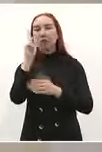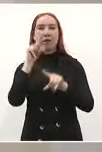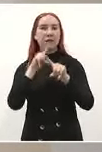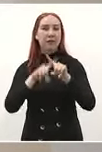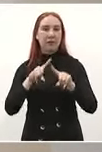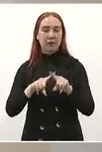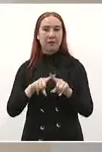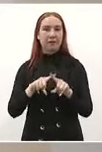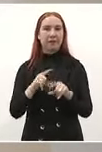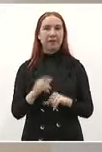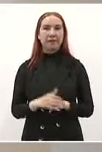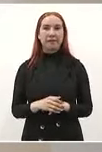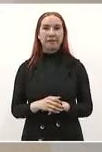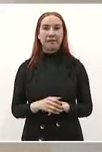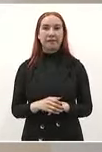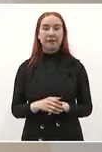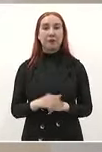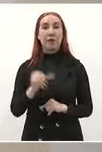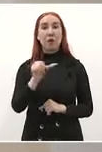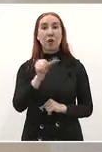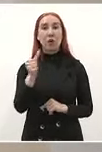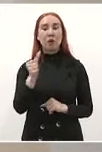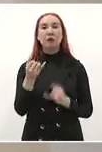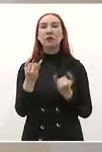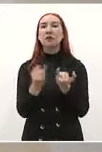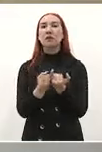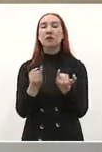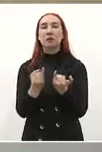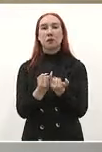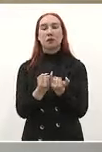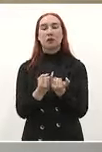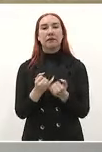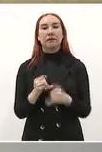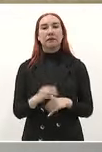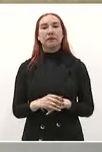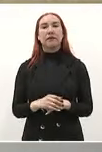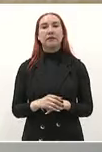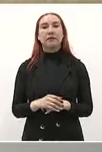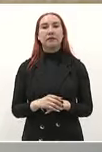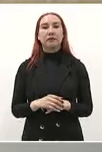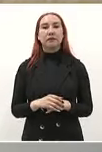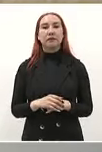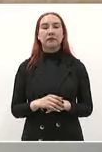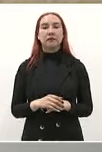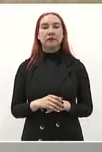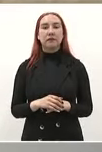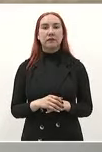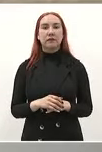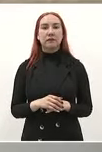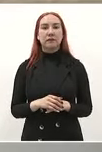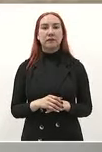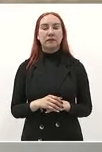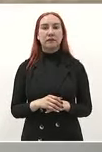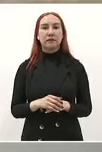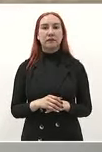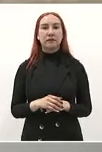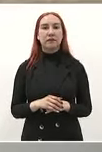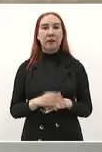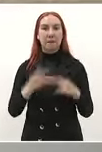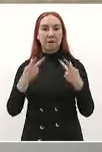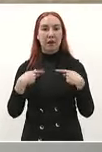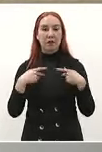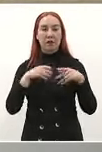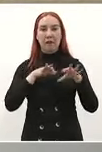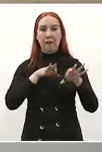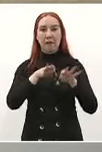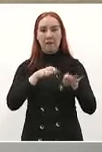también a mantener los precios de garantía para que el campesino productor